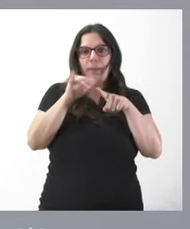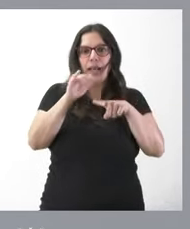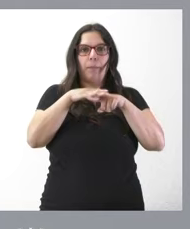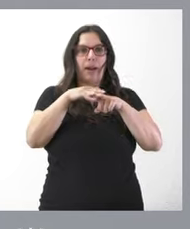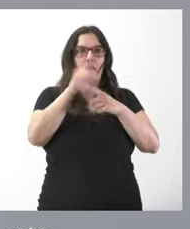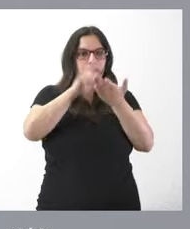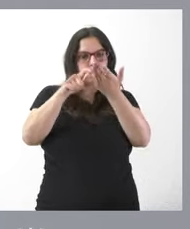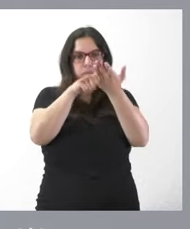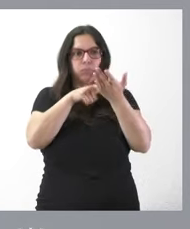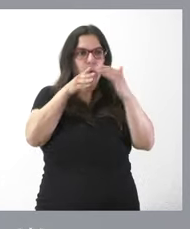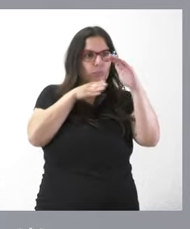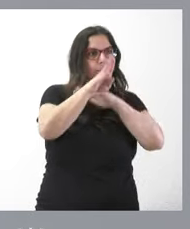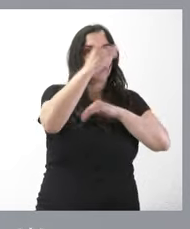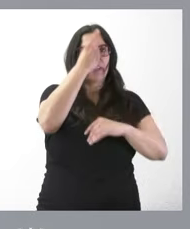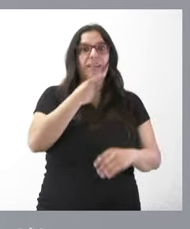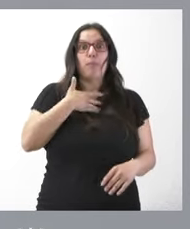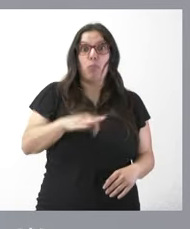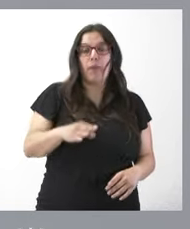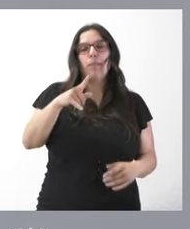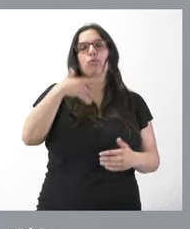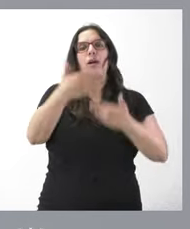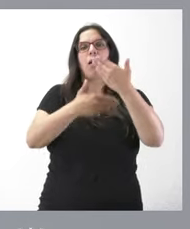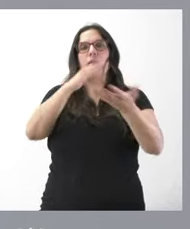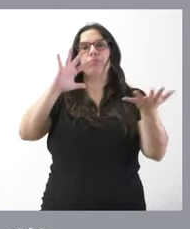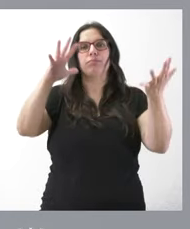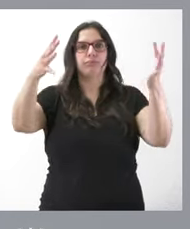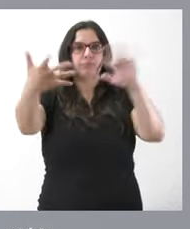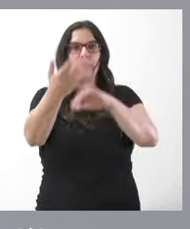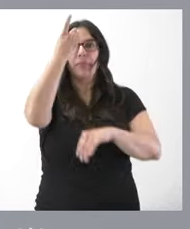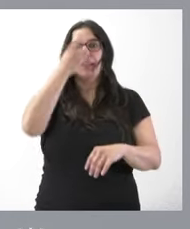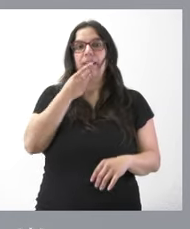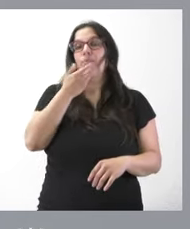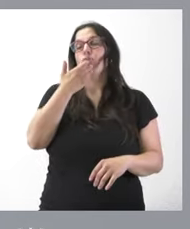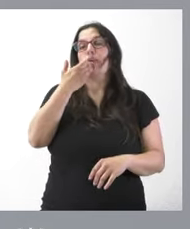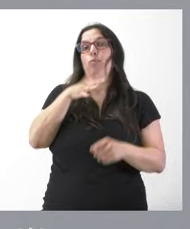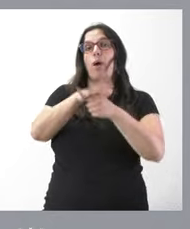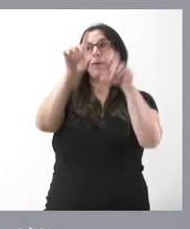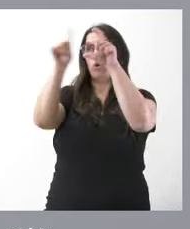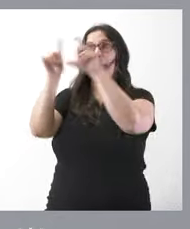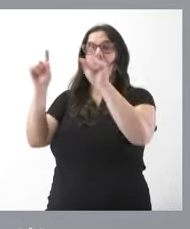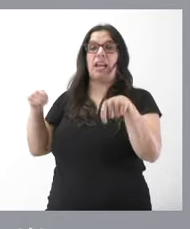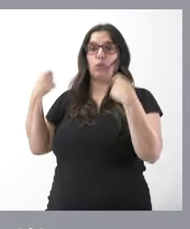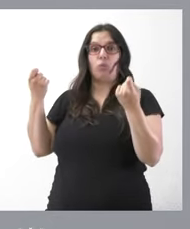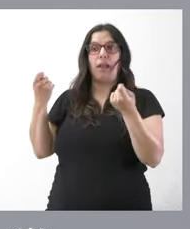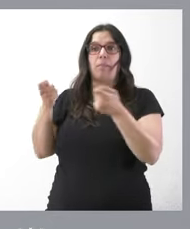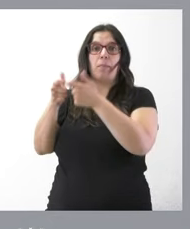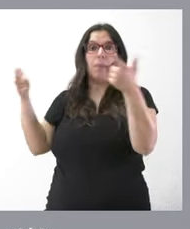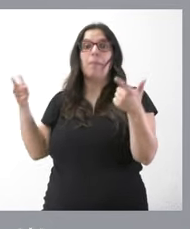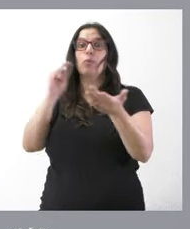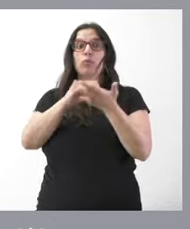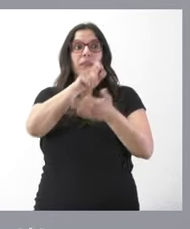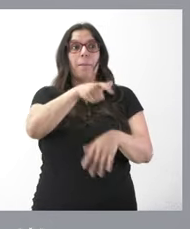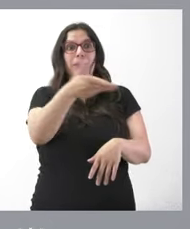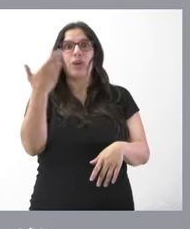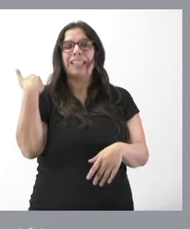acceder a esta digitalización tiene mucho sentido avanzar a esta digitalización que en el mundo de las empresas es algo natural pero en el mundo de muchos ciudadanos